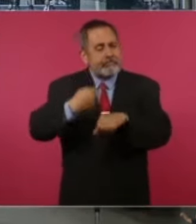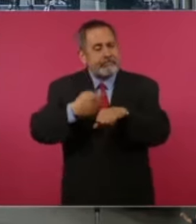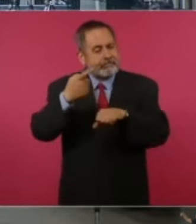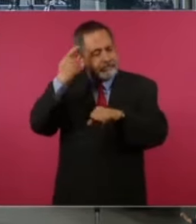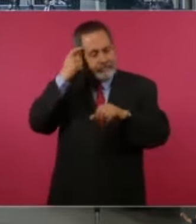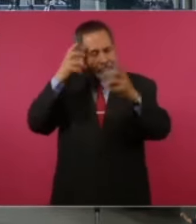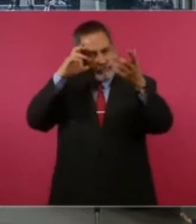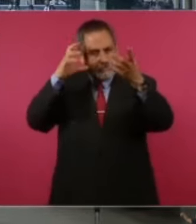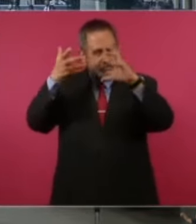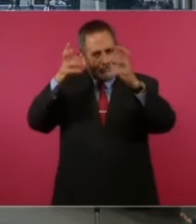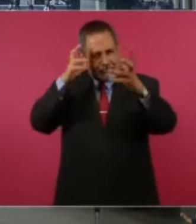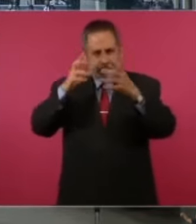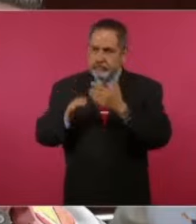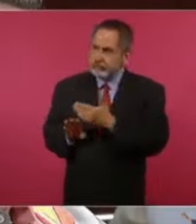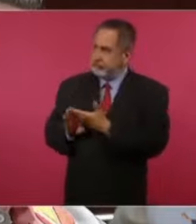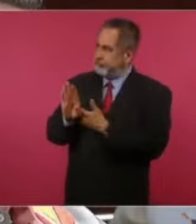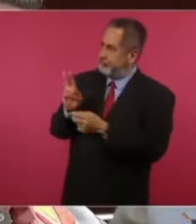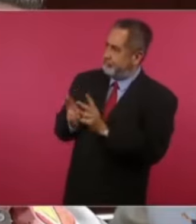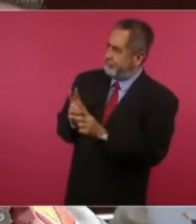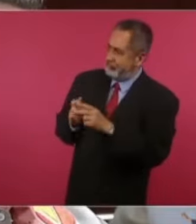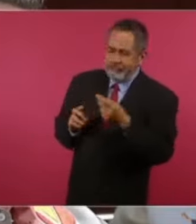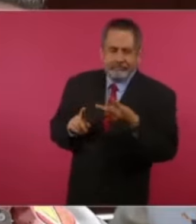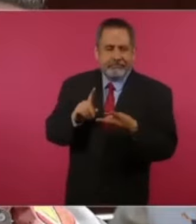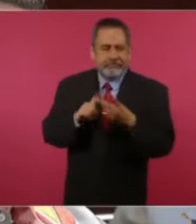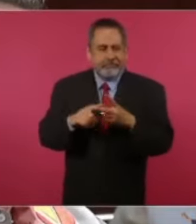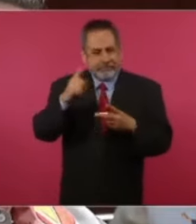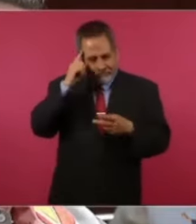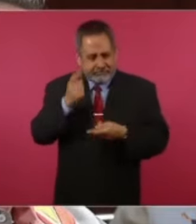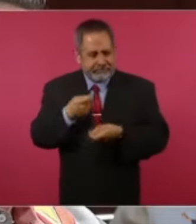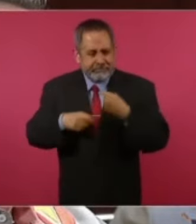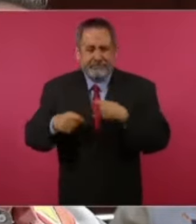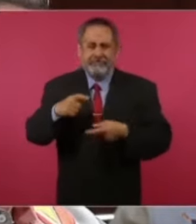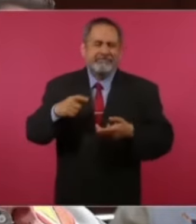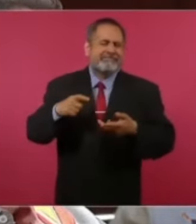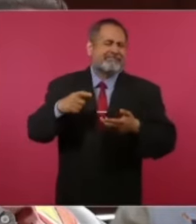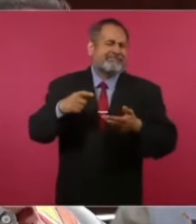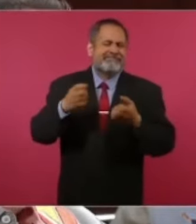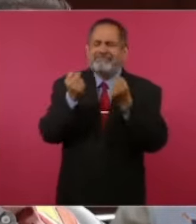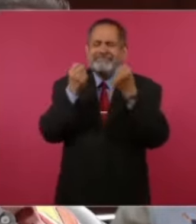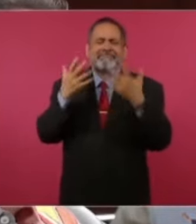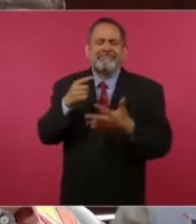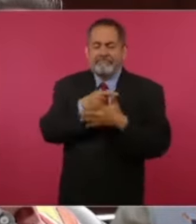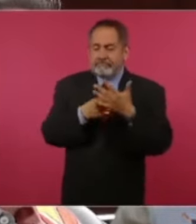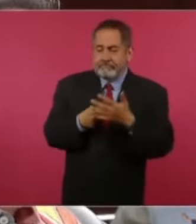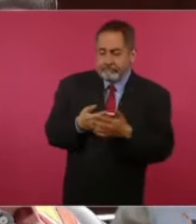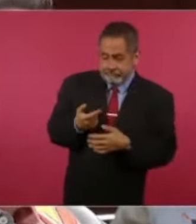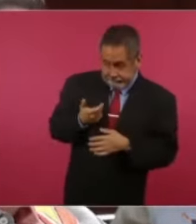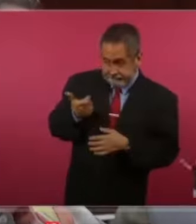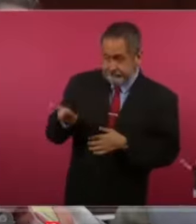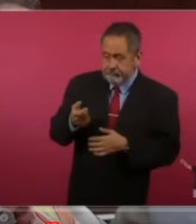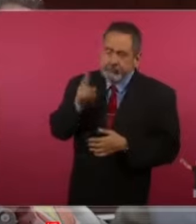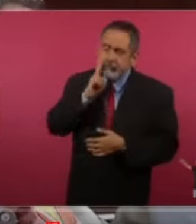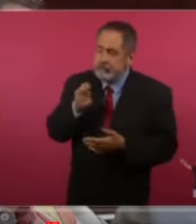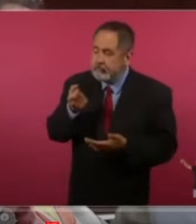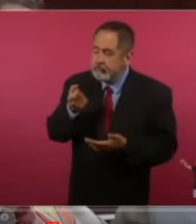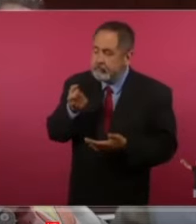trasplantes, depresión, alergias. Bueno, hay muchas. Y estos, estos, este...